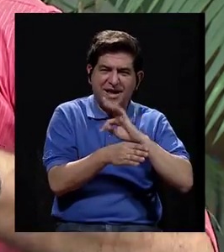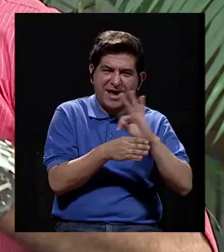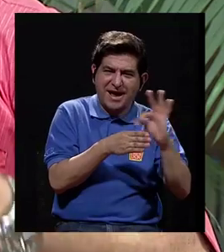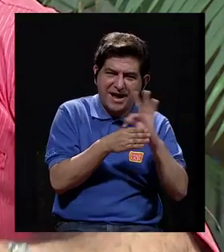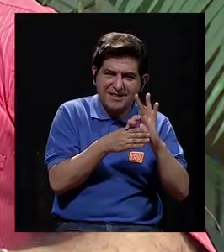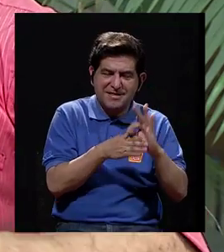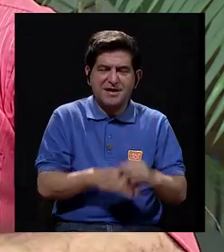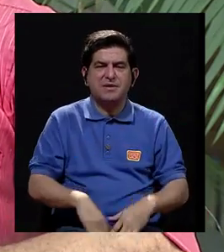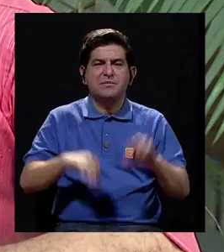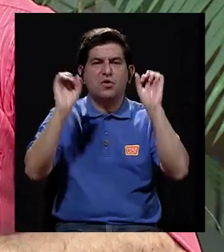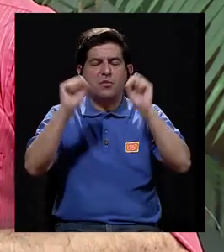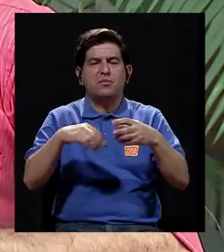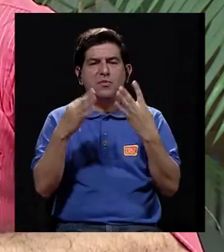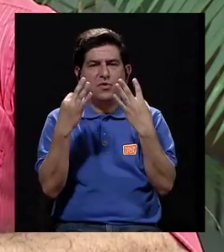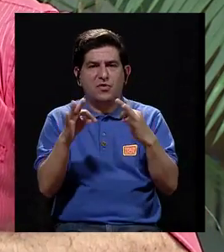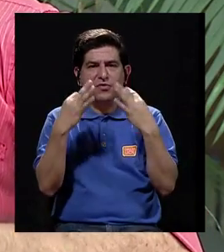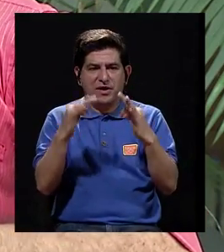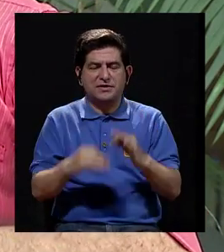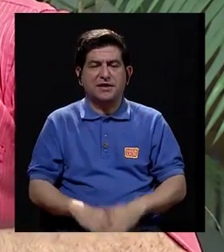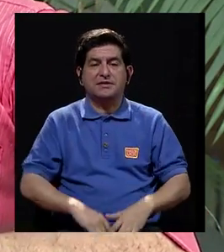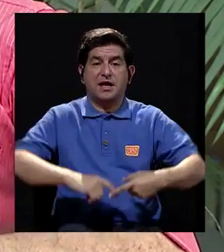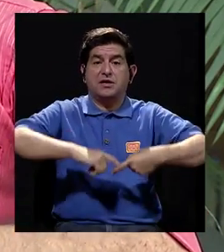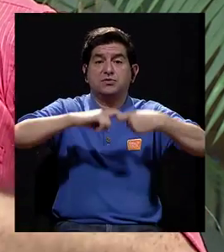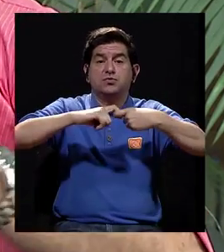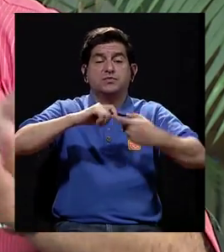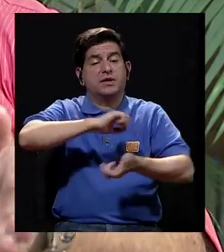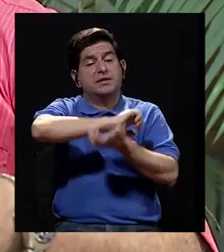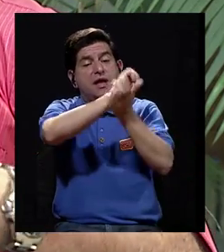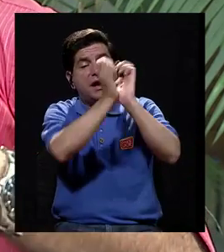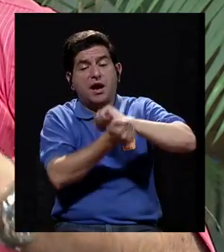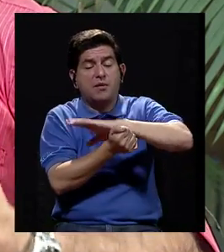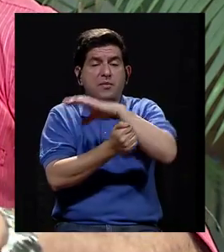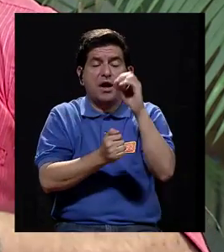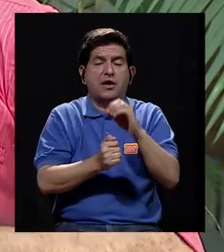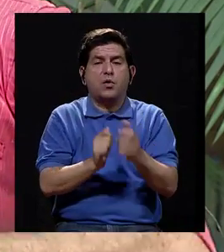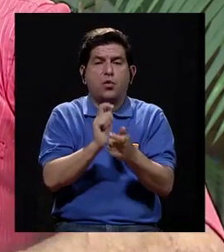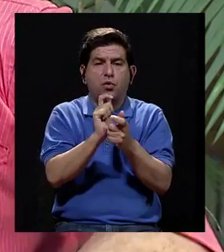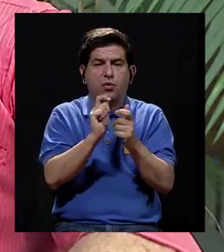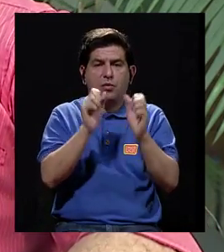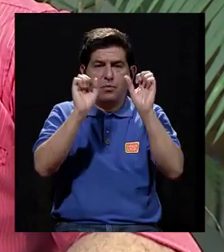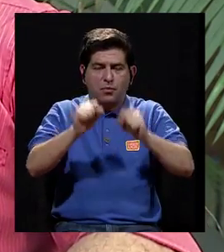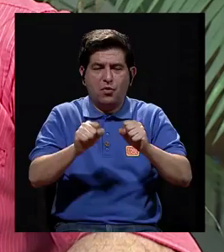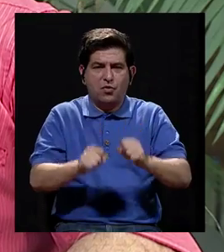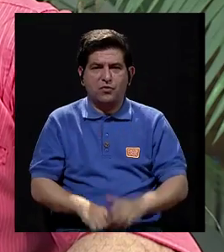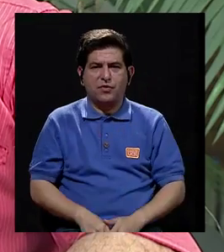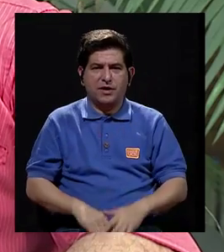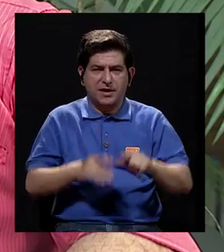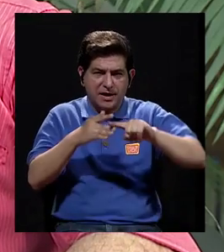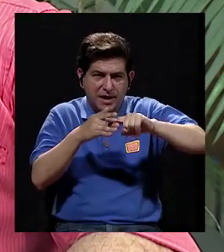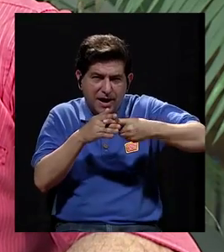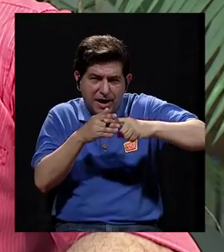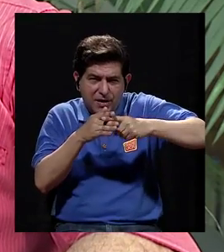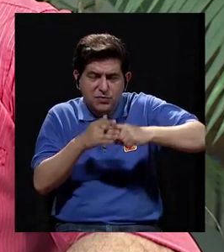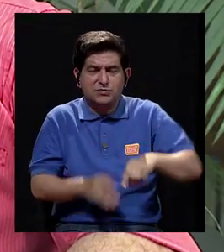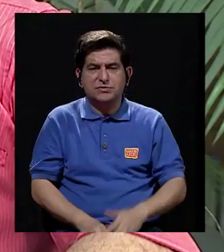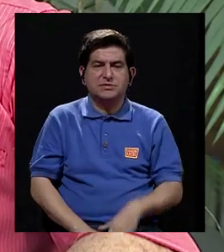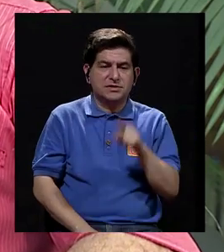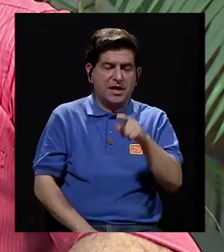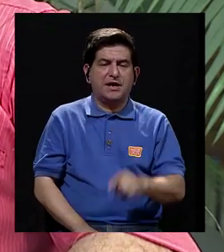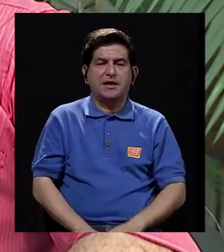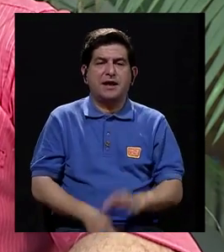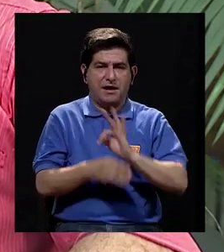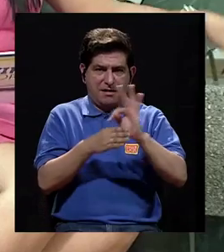tratamiento, a ver de qué manera se puede suspender, cambiar, o adaptar la dosis en casos